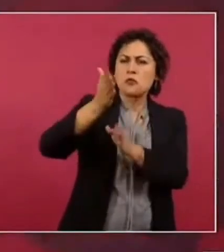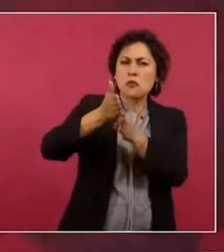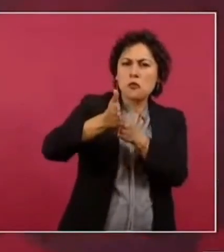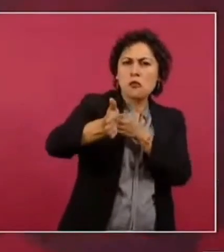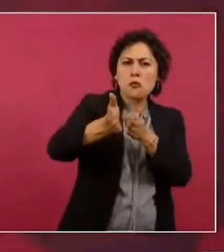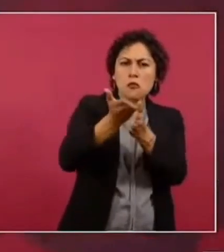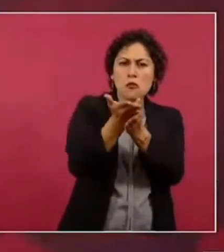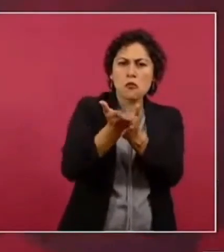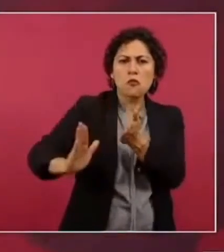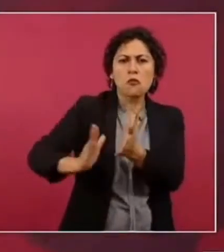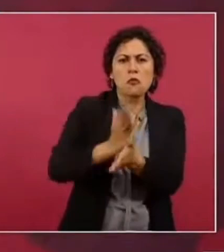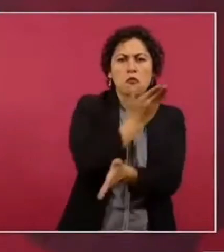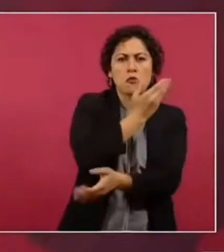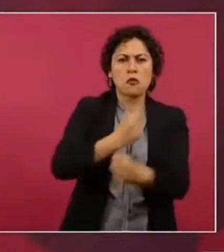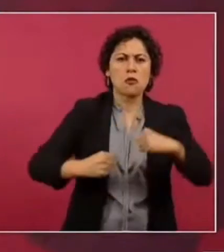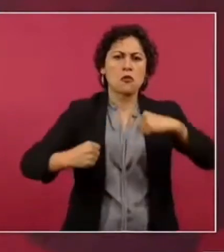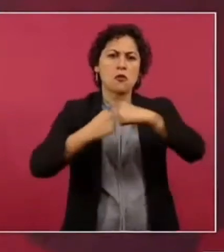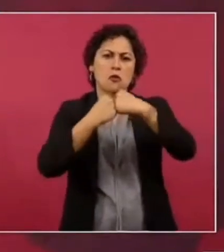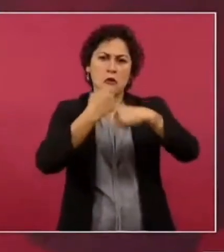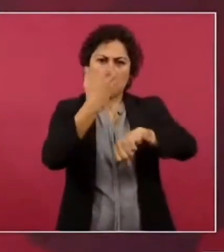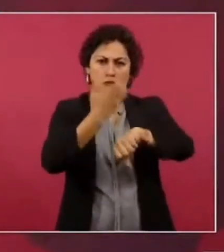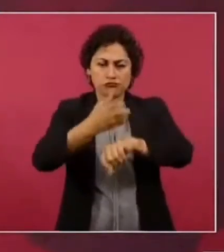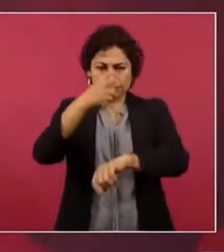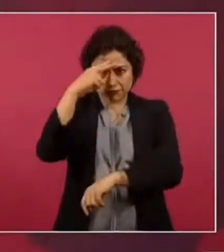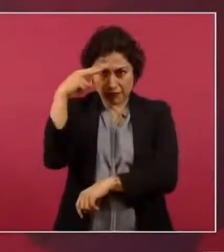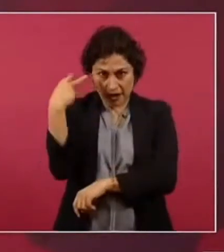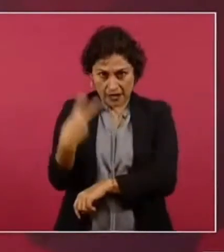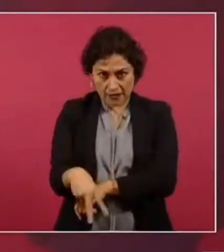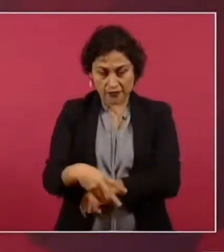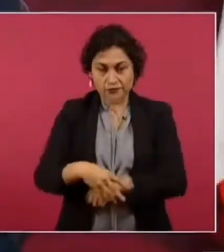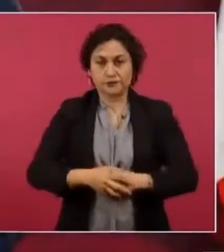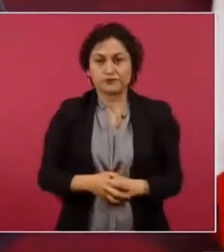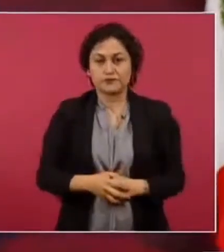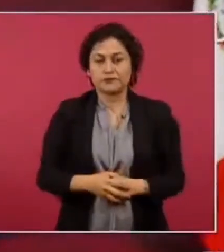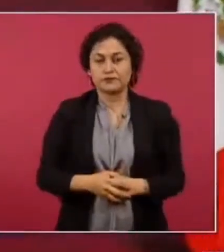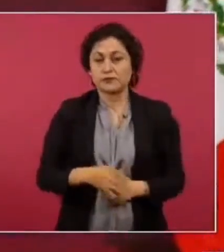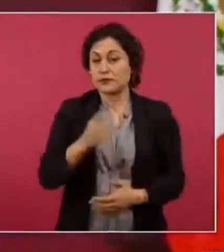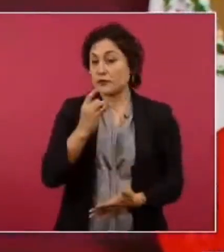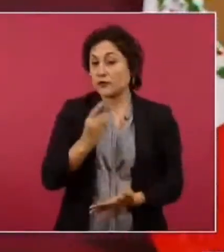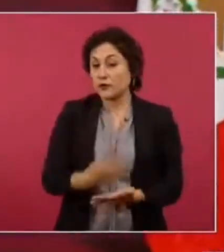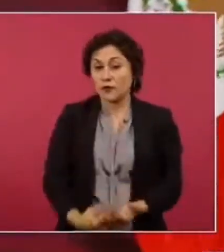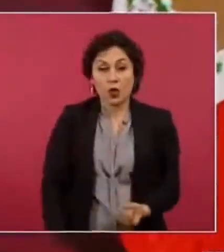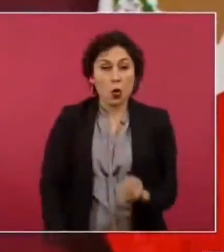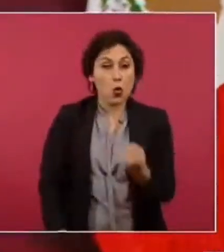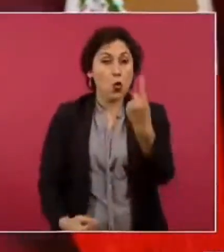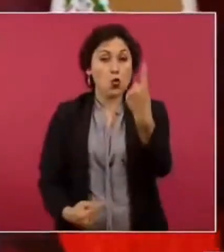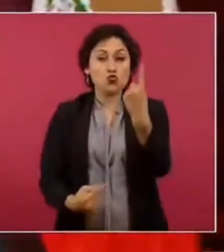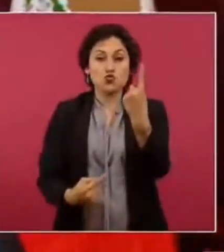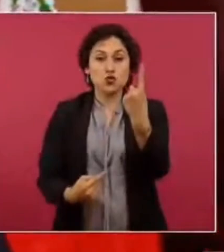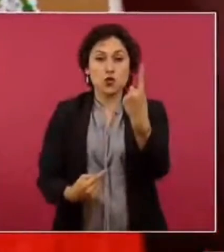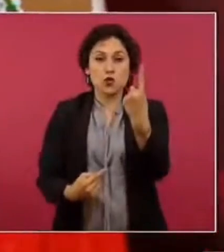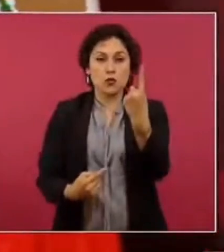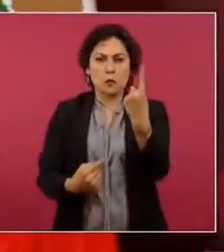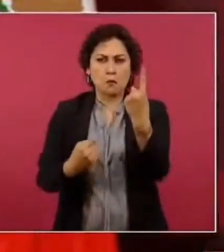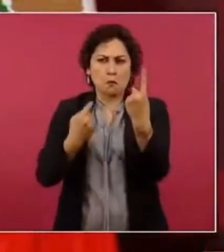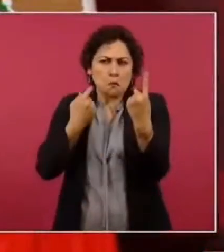el único que no ha hecho muro es el presidente Biden